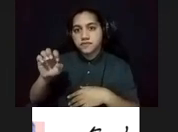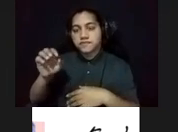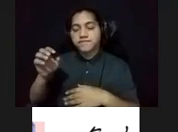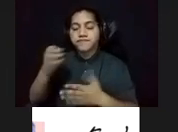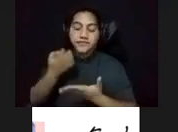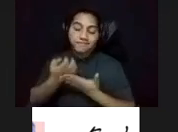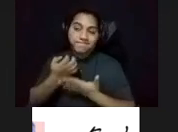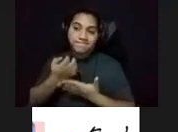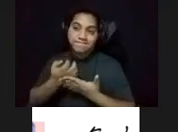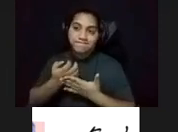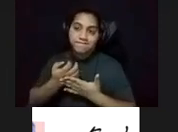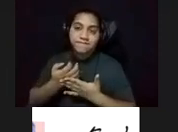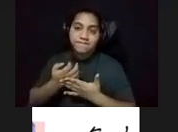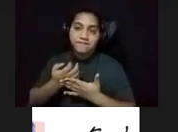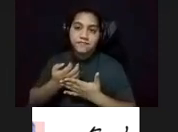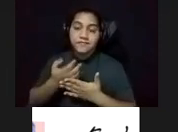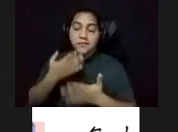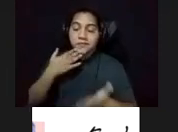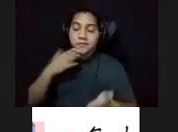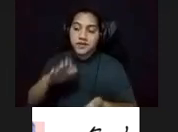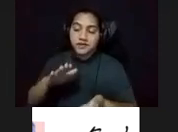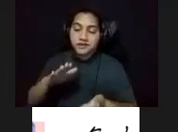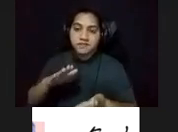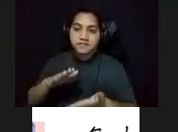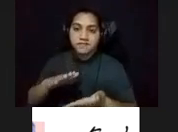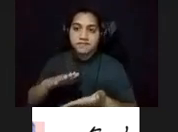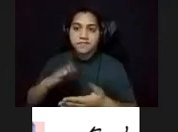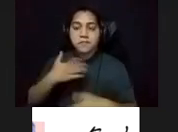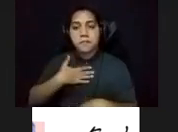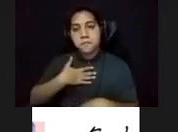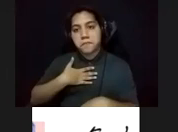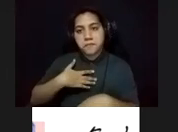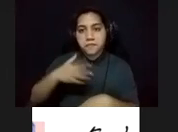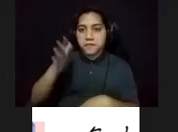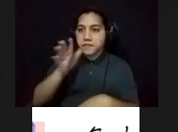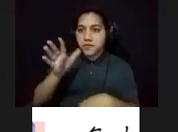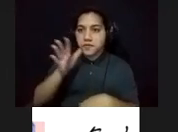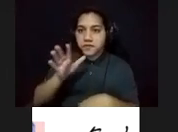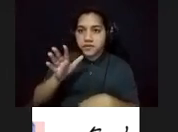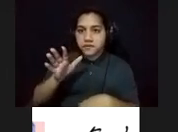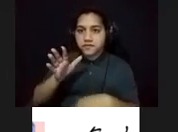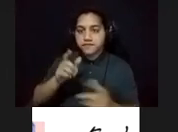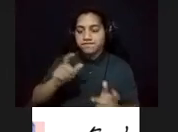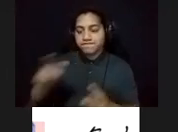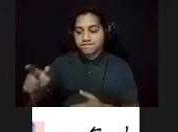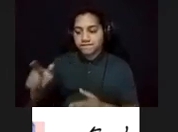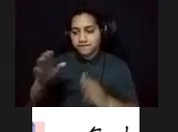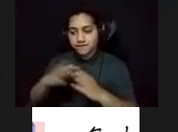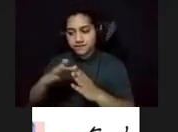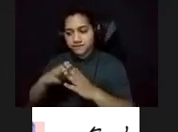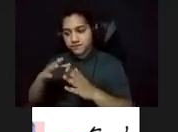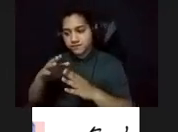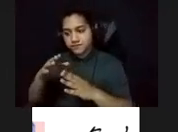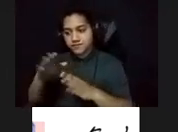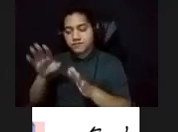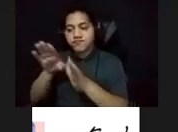estaba todavía mala, mi abuela me dejó la casa de ella con una renta bien